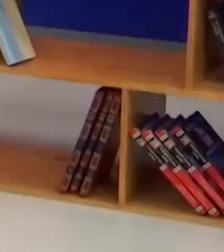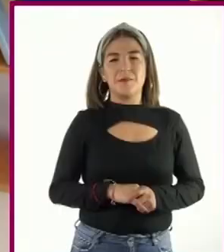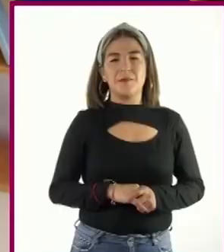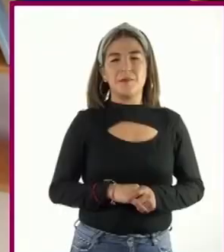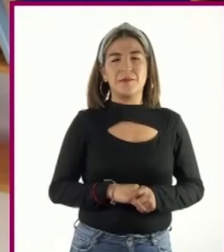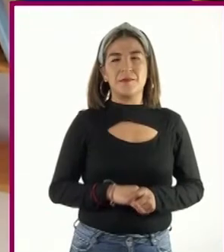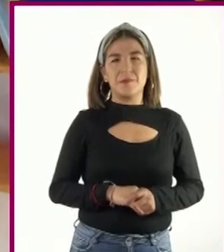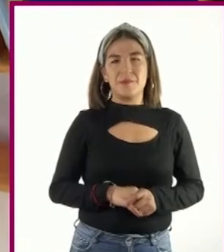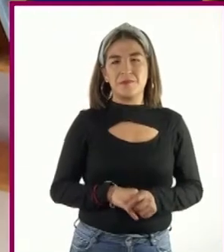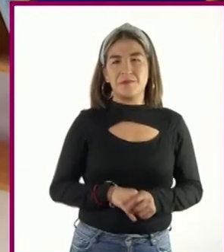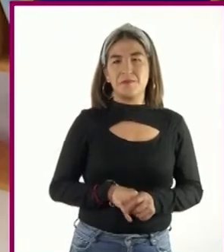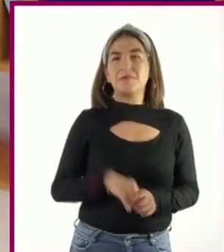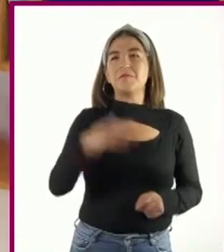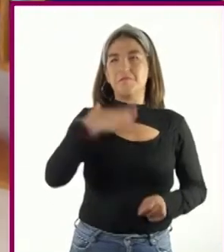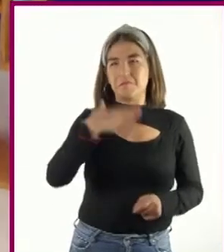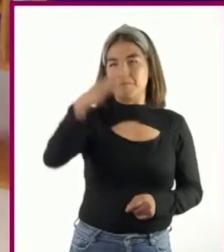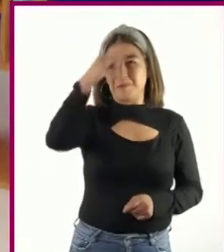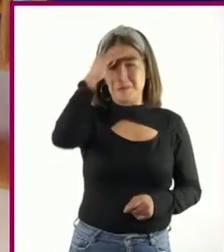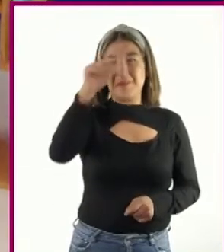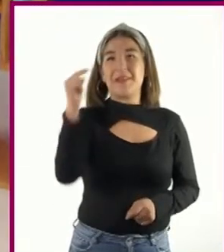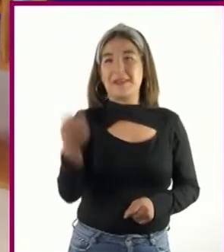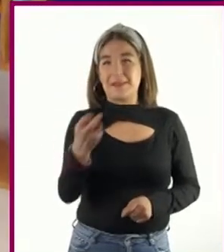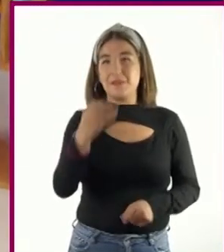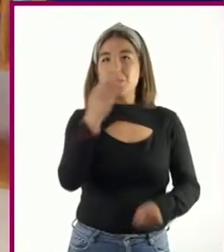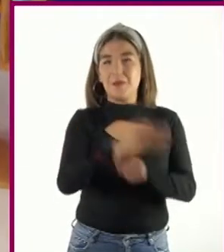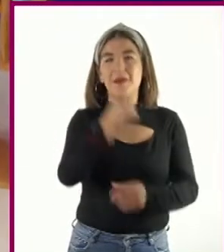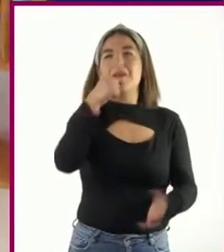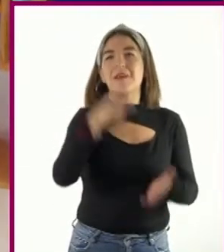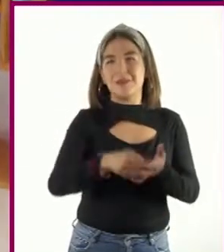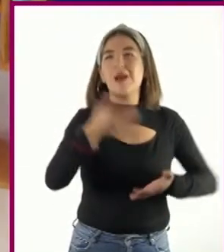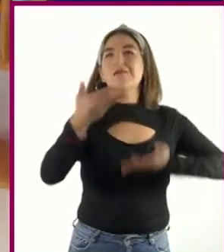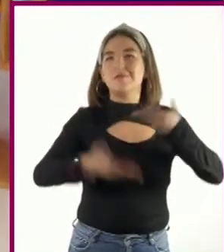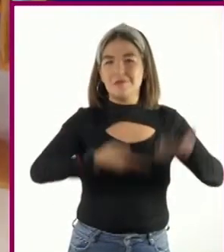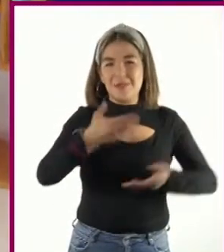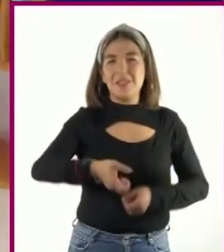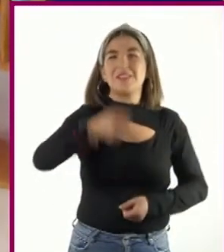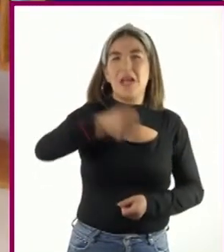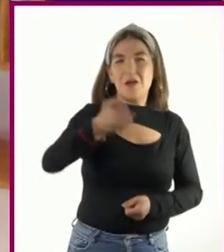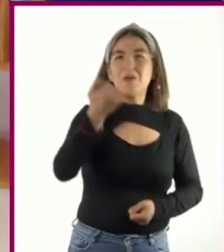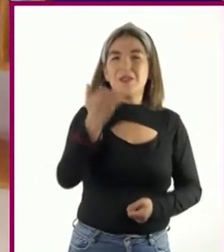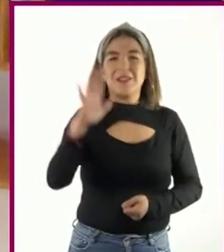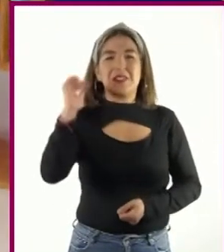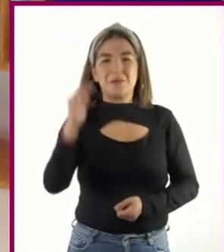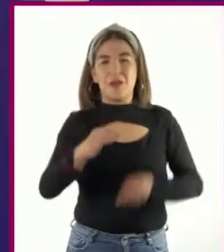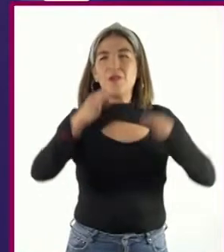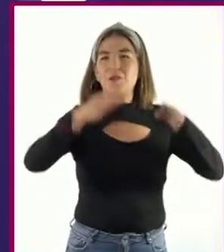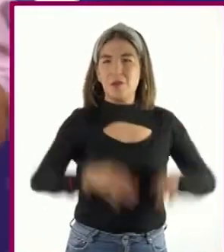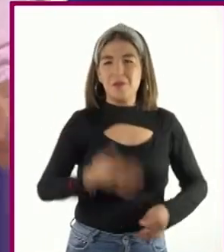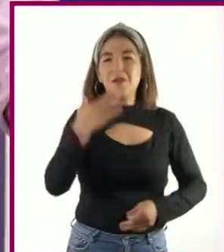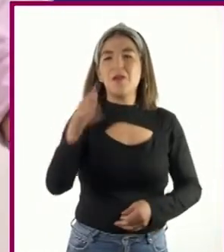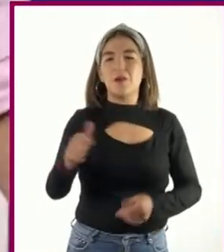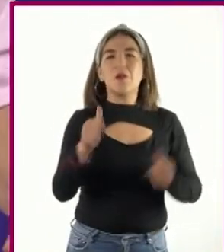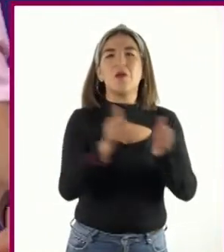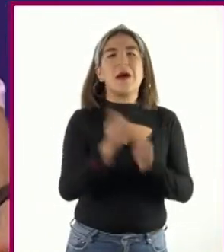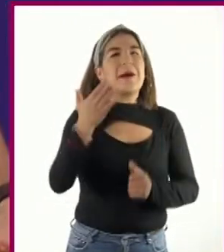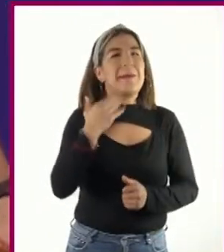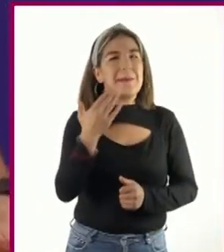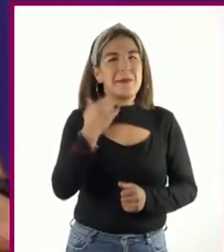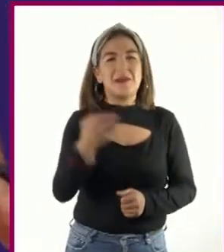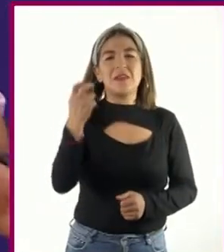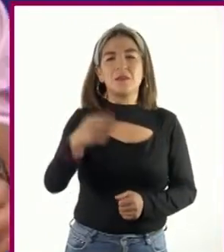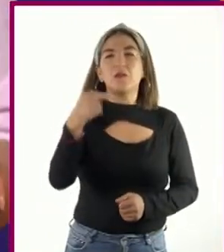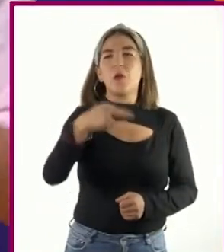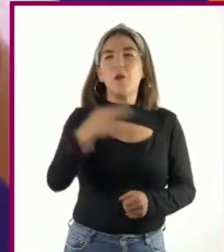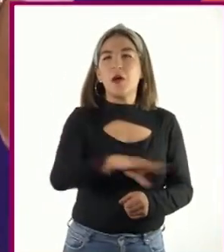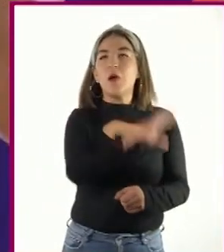Considero que esta sí es una carta con un saludo y despedida formal y con cortesía. Aparece el nombre